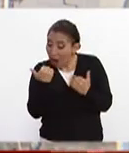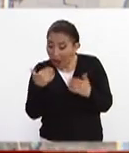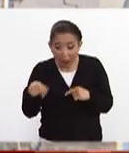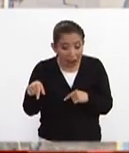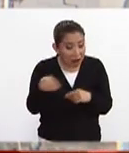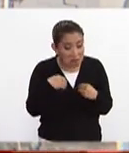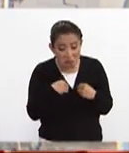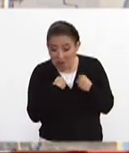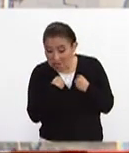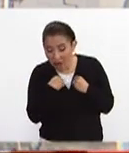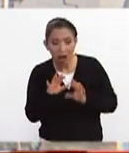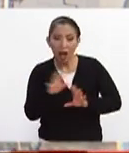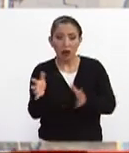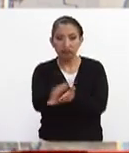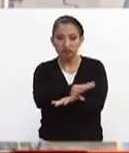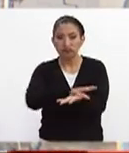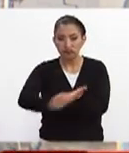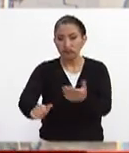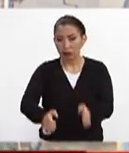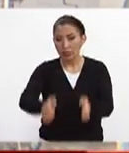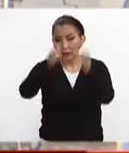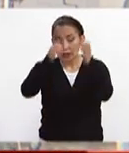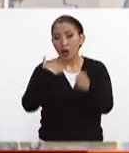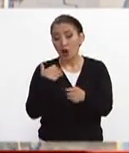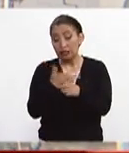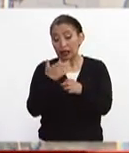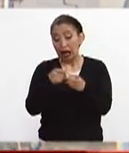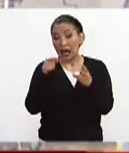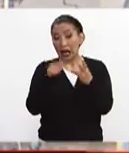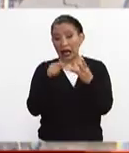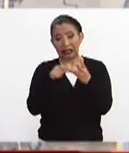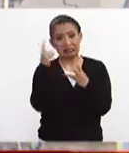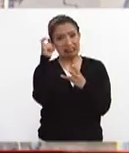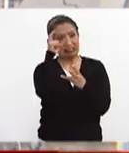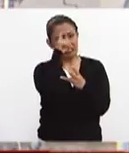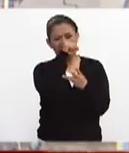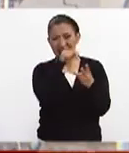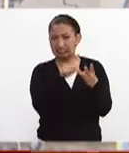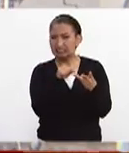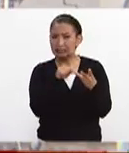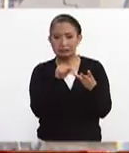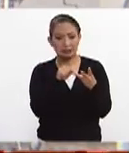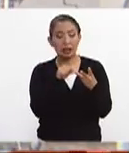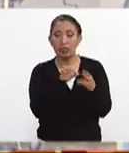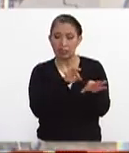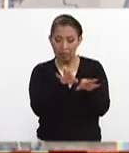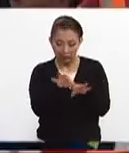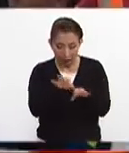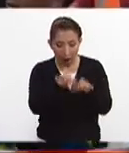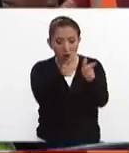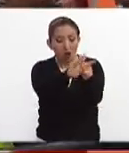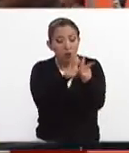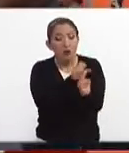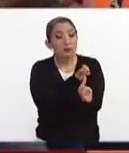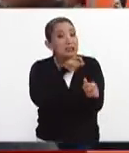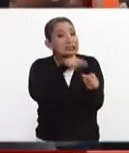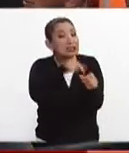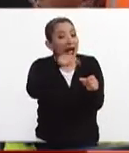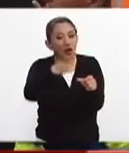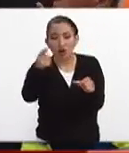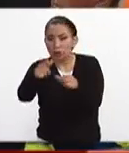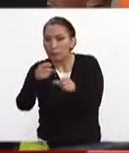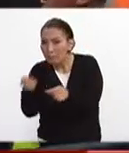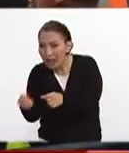agotaste todas las posibilidades. Pero ahorita estamos en esta fase crítica, la fase más complicada. Por eso deben trabajar los grupos especiales, con unidades